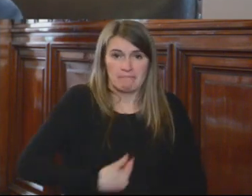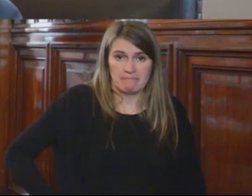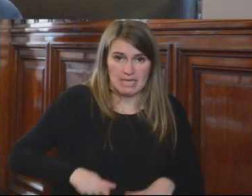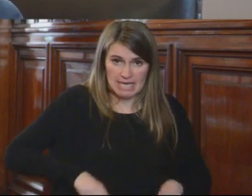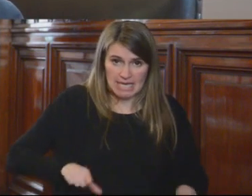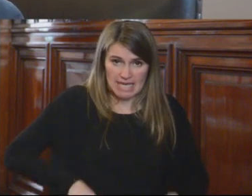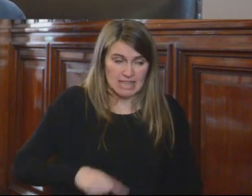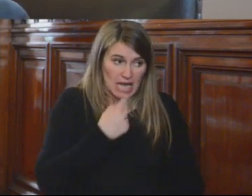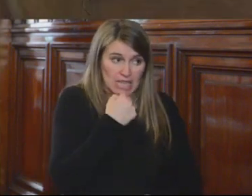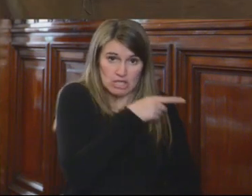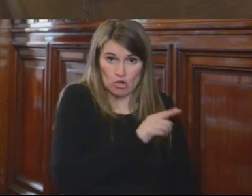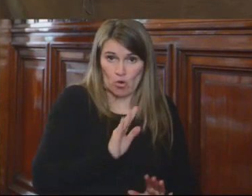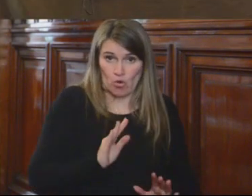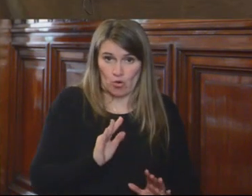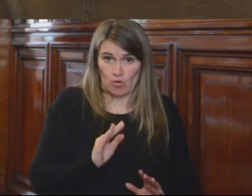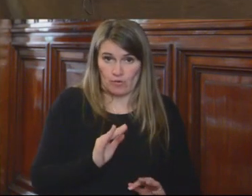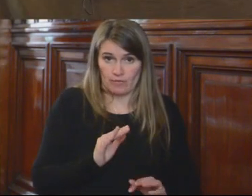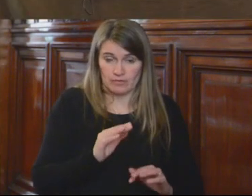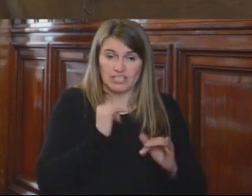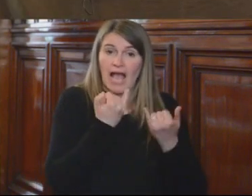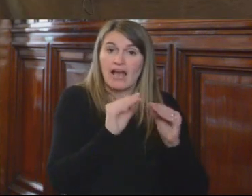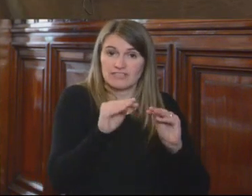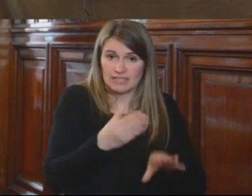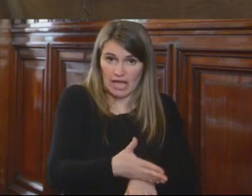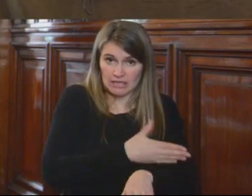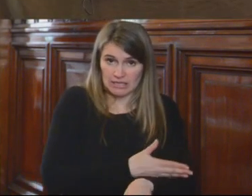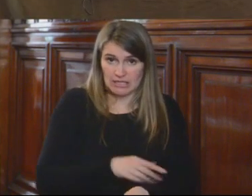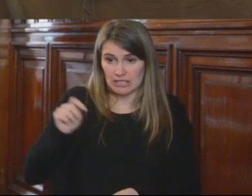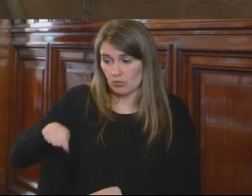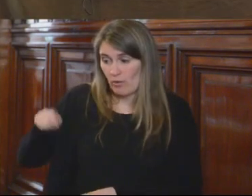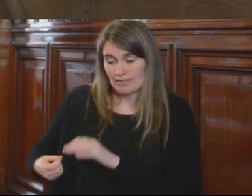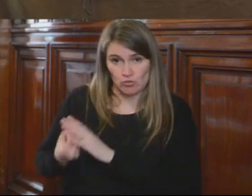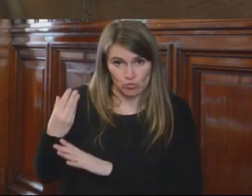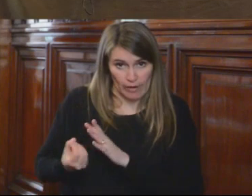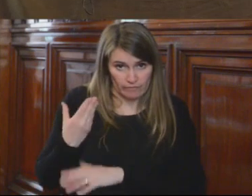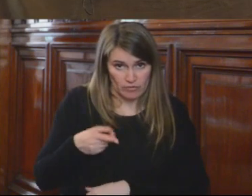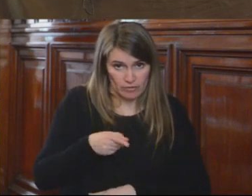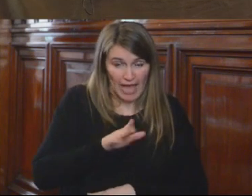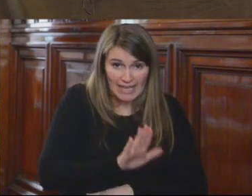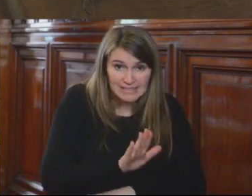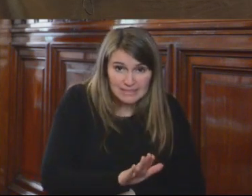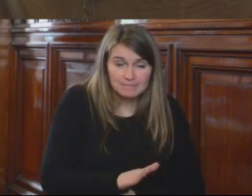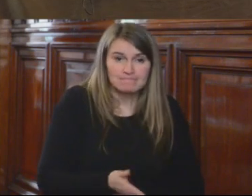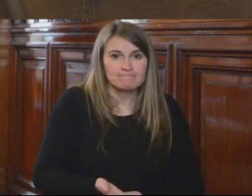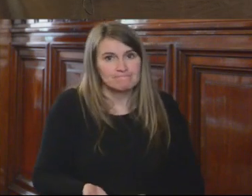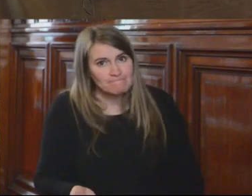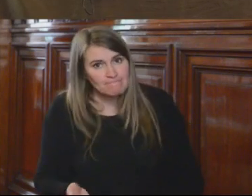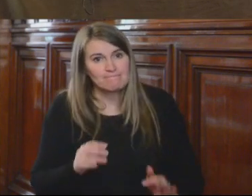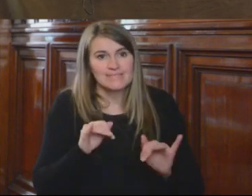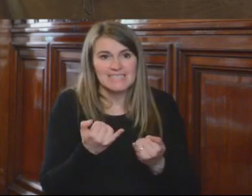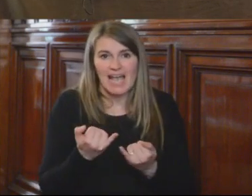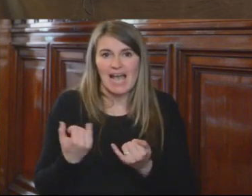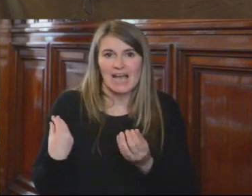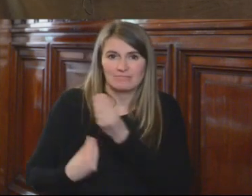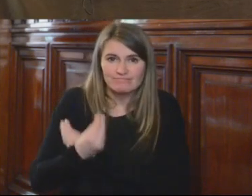su presencia. Pero, si esto fuera así, ya se sustituyó,